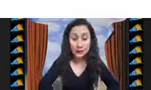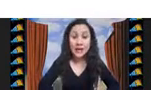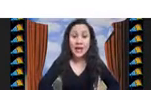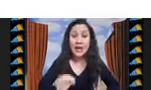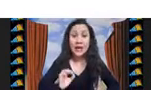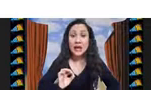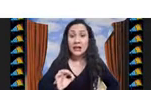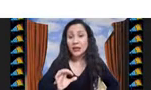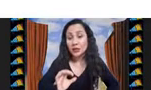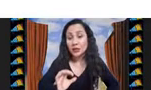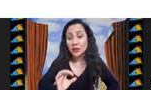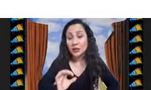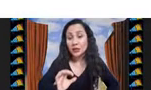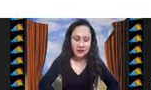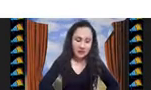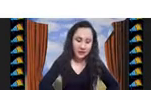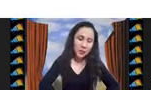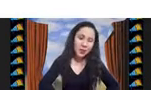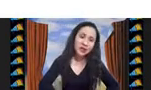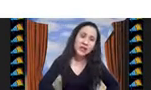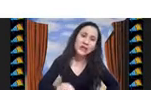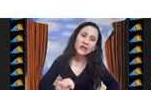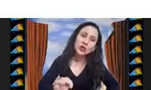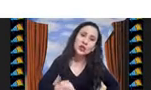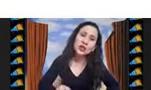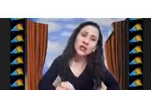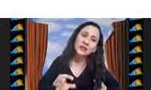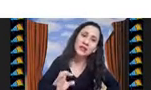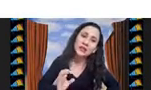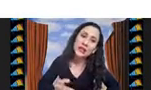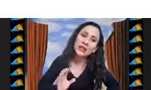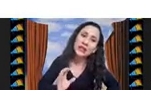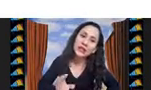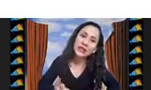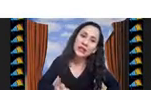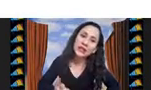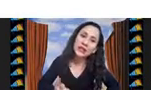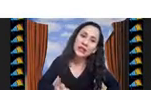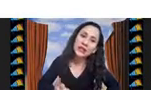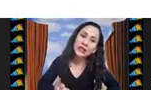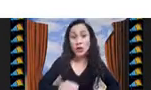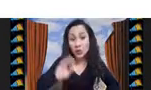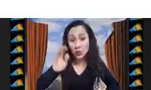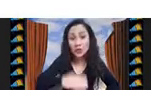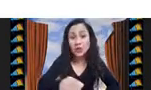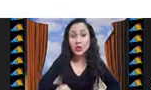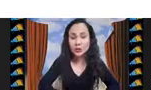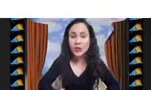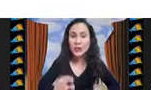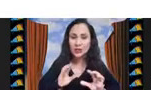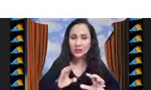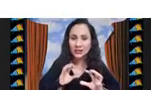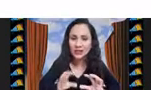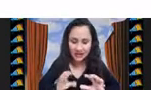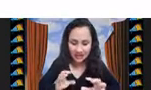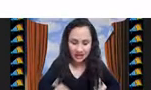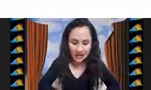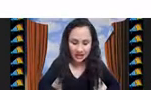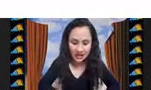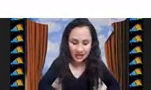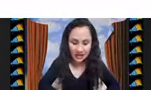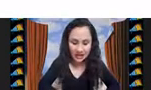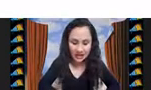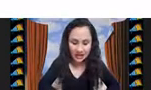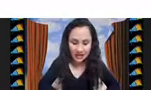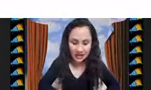razonable. Digamos, estos se suelen definir como algunos de estos problemas, los que tienen